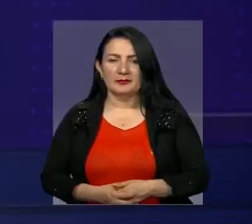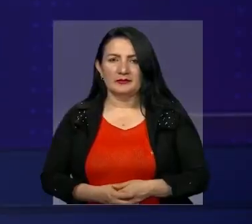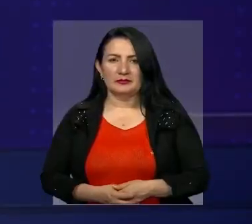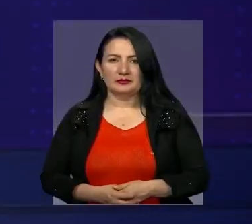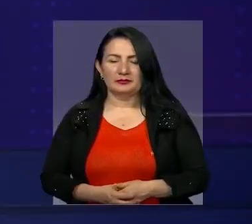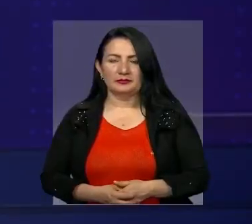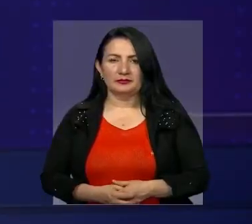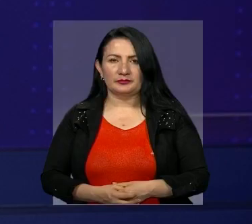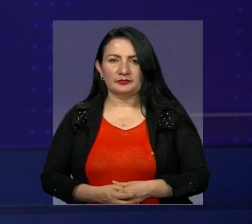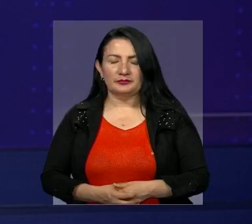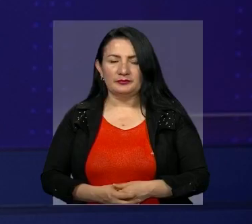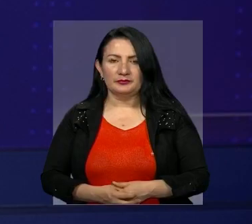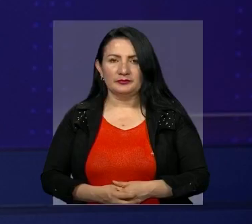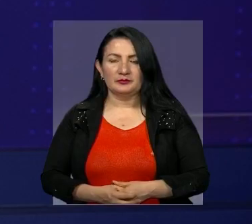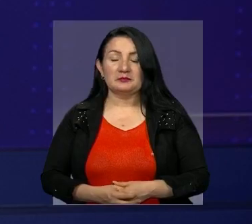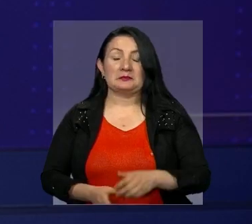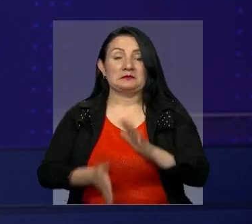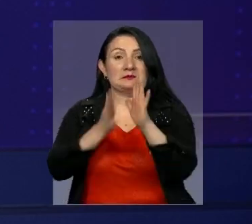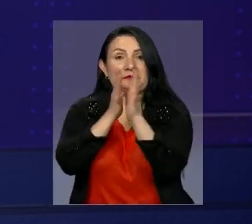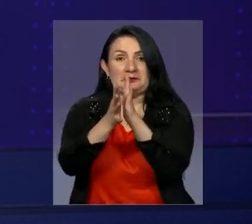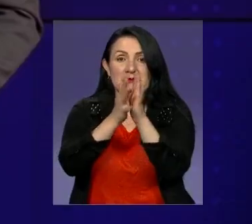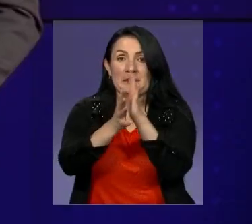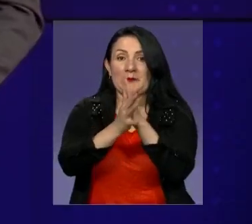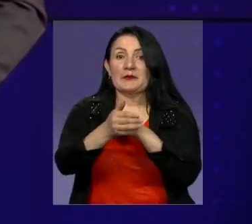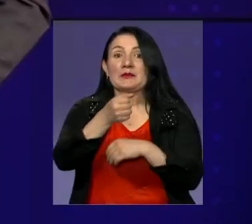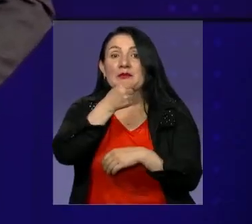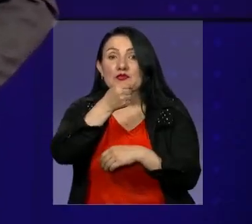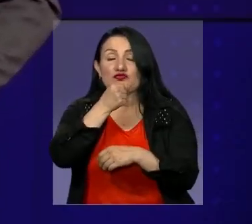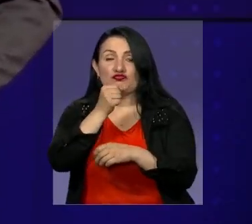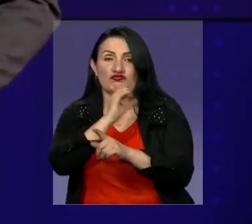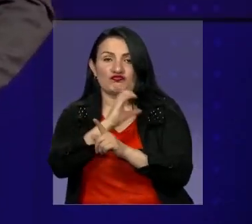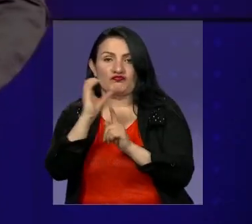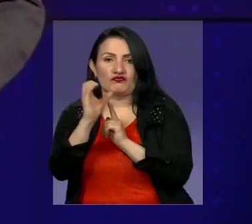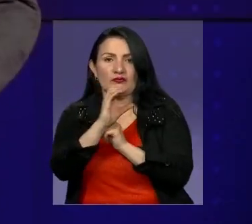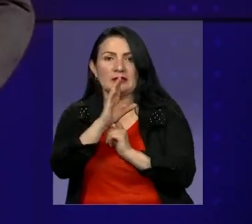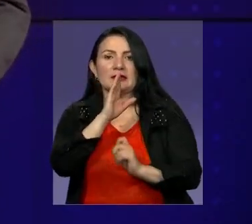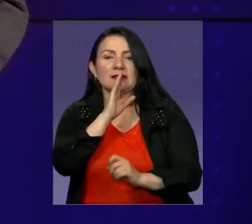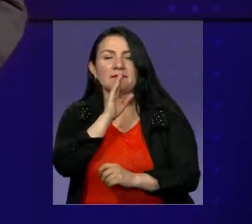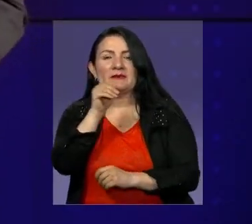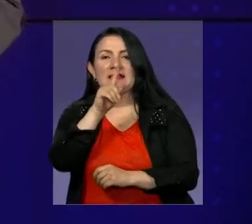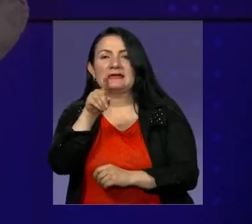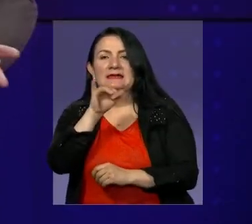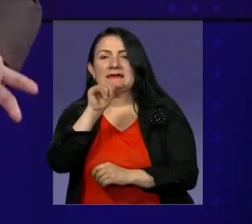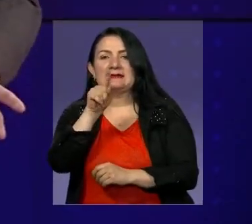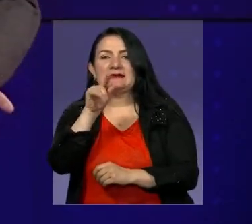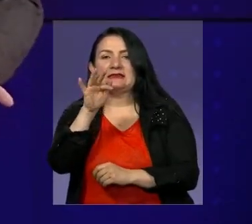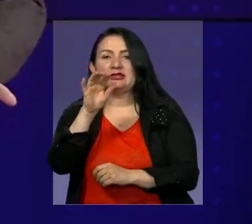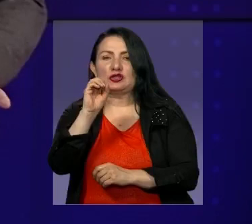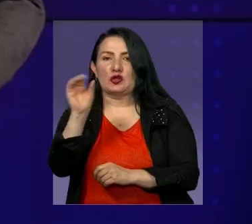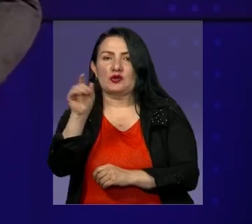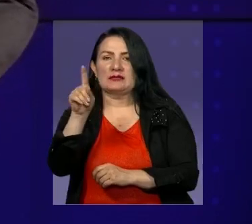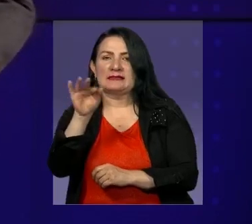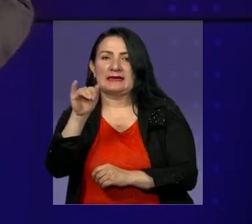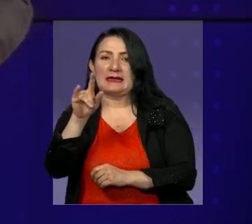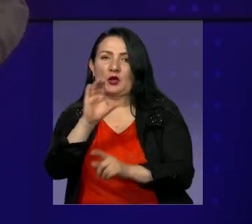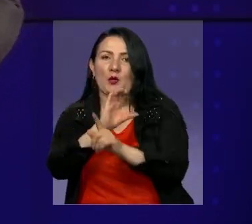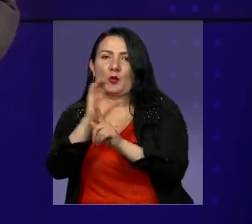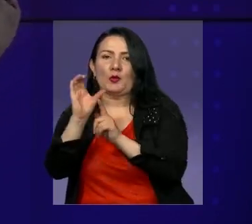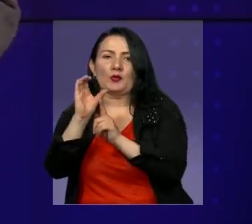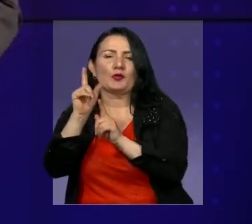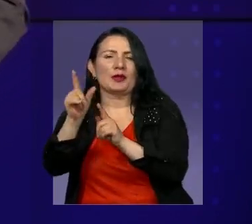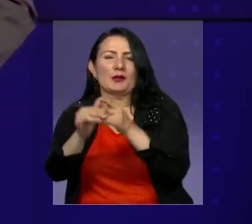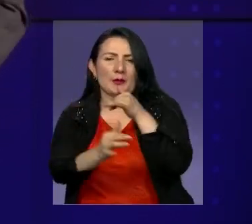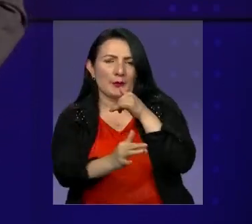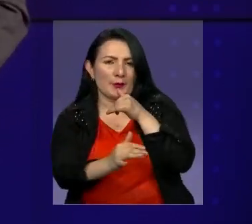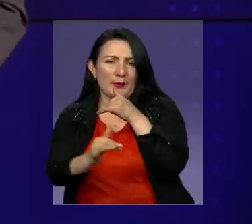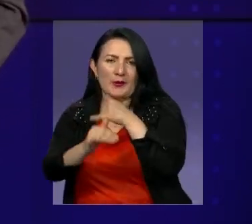Y ahora vamos con noticias culturales, porque se realizó un homenaje a Sixto Silgado, un gran representante de la cultura y todo lo que